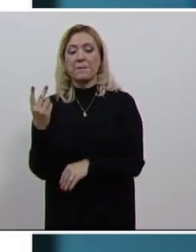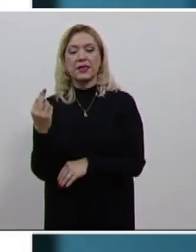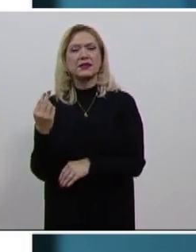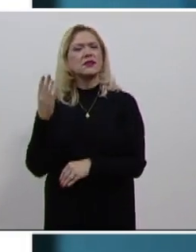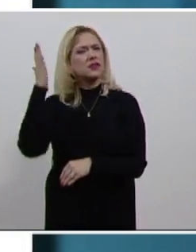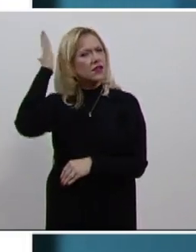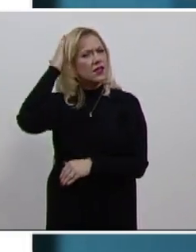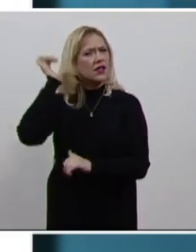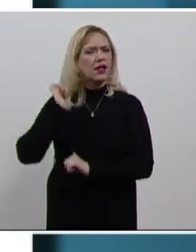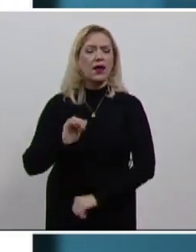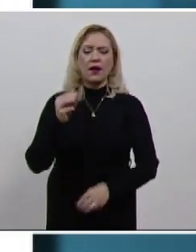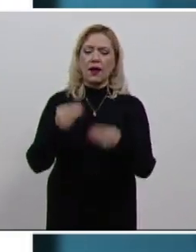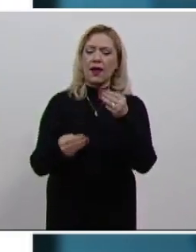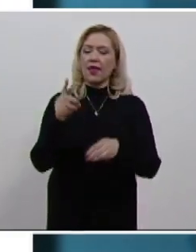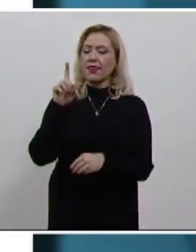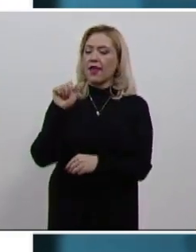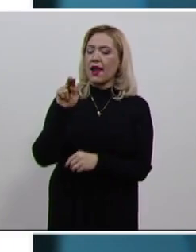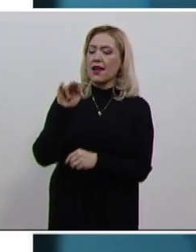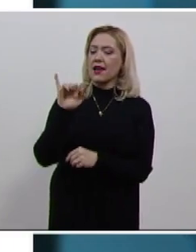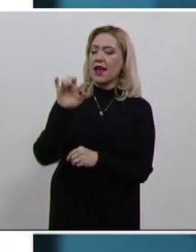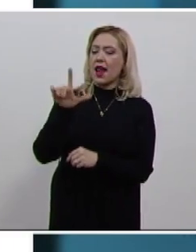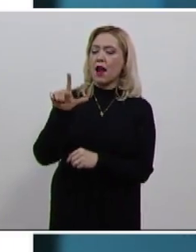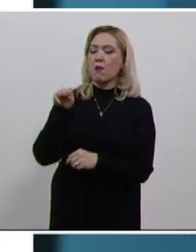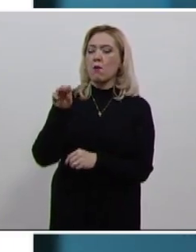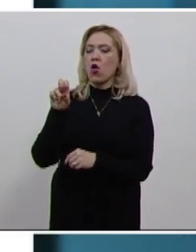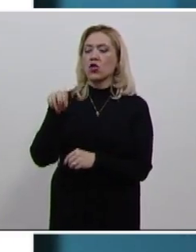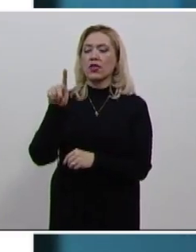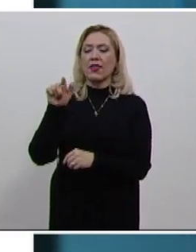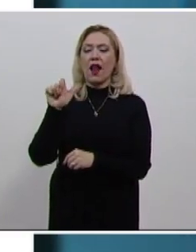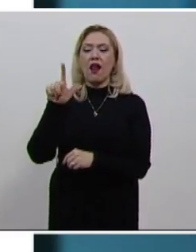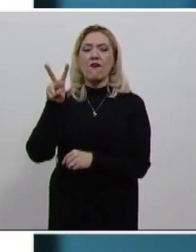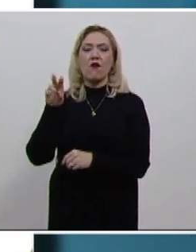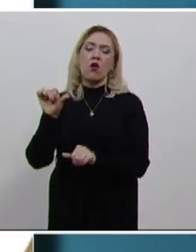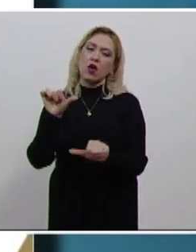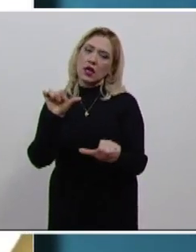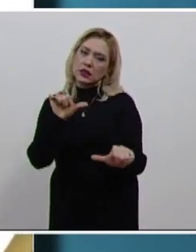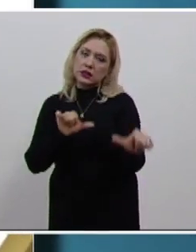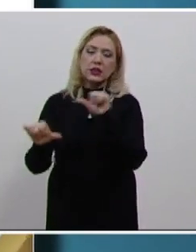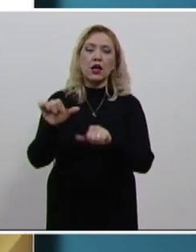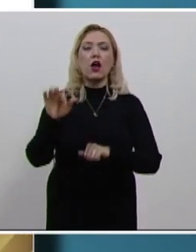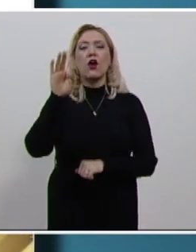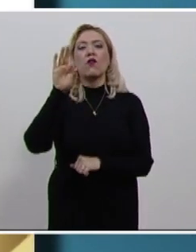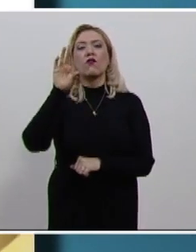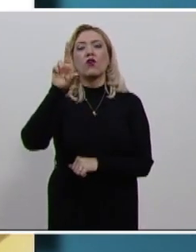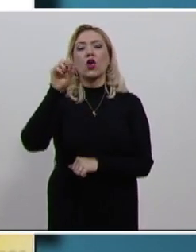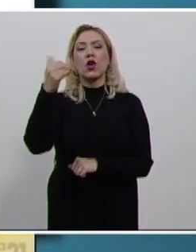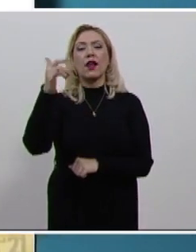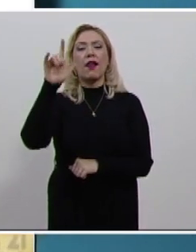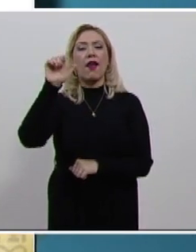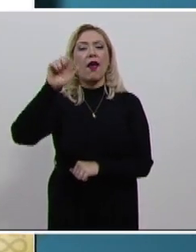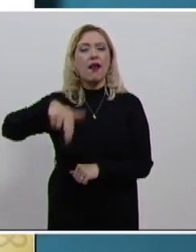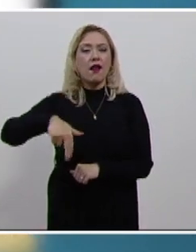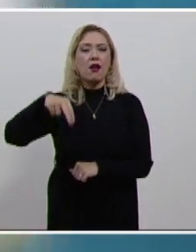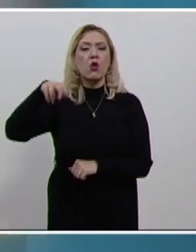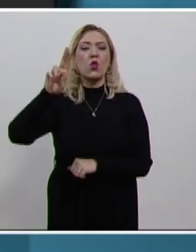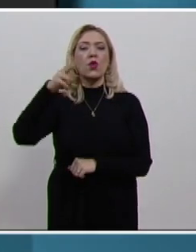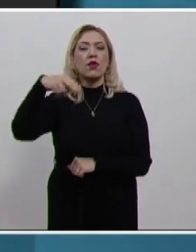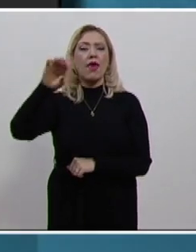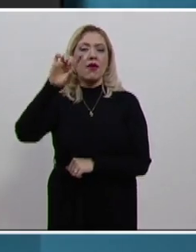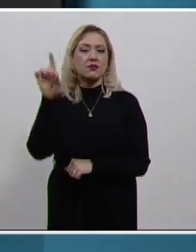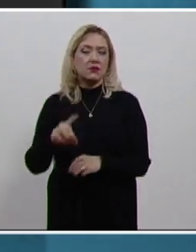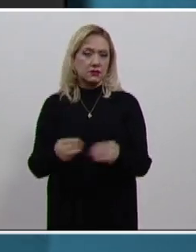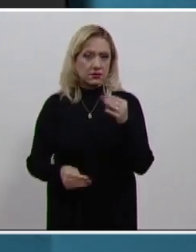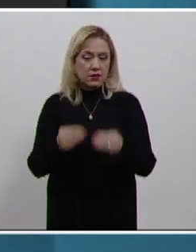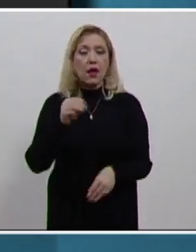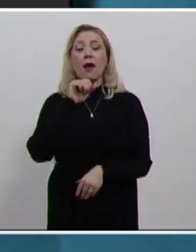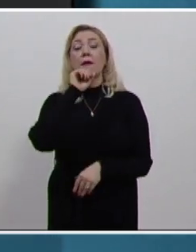encabezada por el magistrado Daniel Sánchez Montalvo, quien sustituye al magistrado Froilán Núñez Alvarado. También se realizará